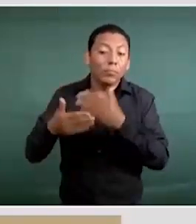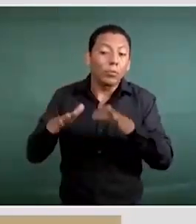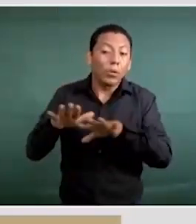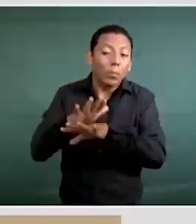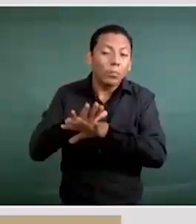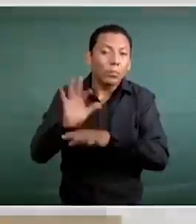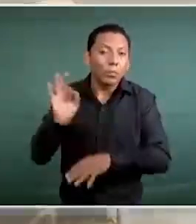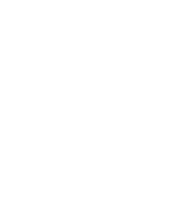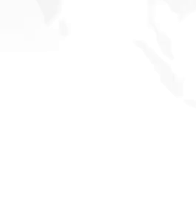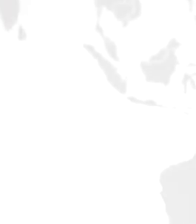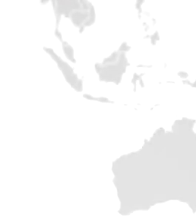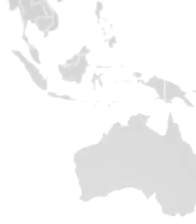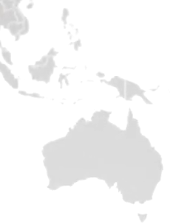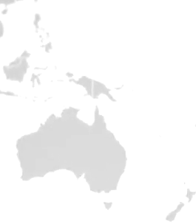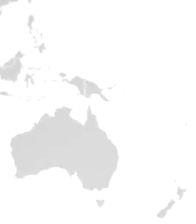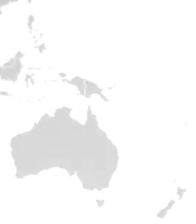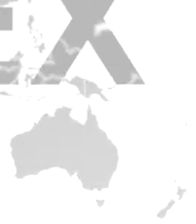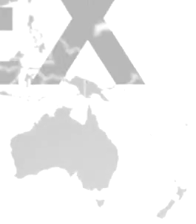el último pronóstico.